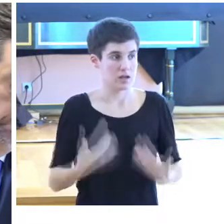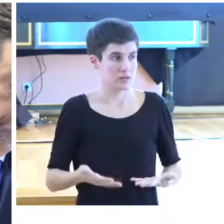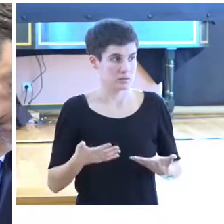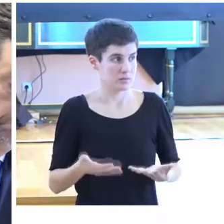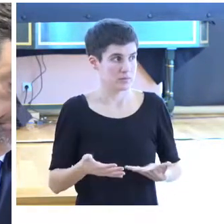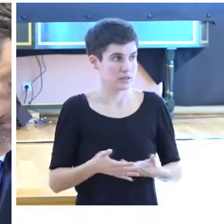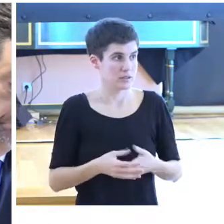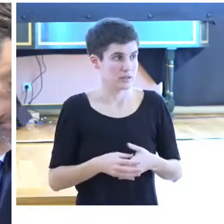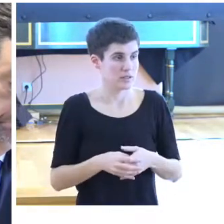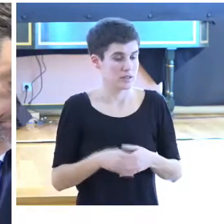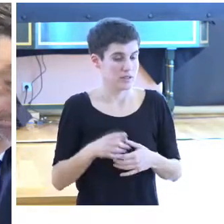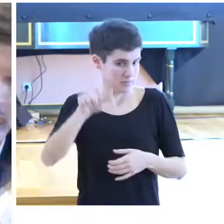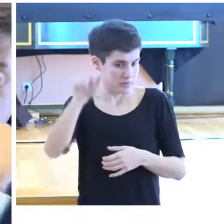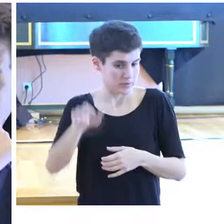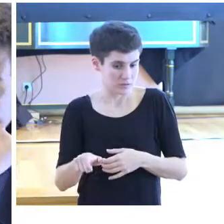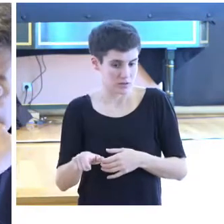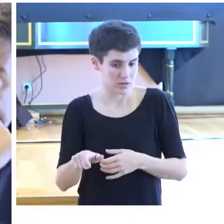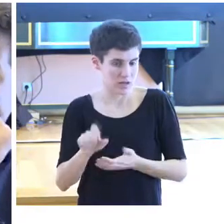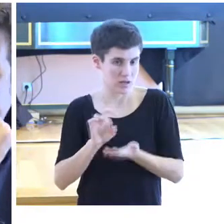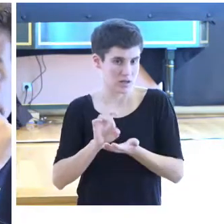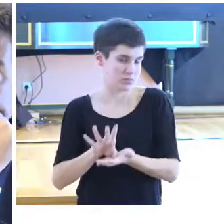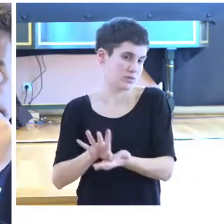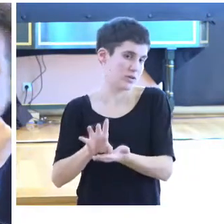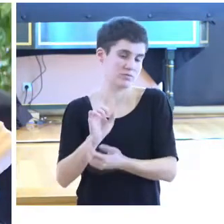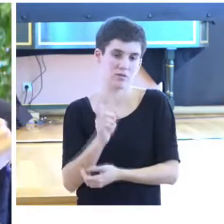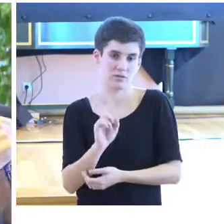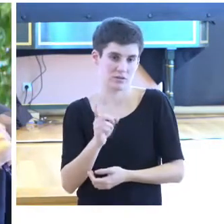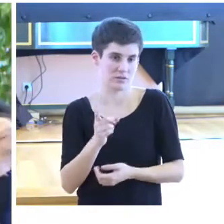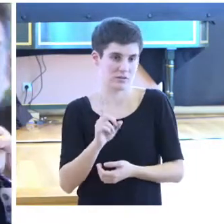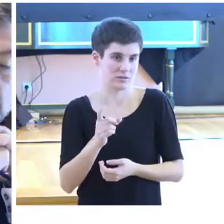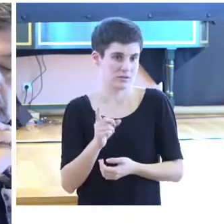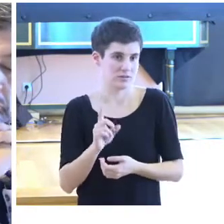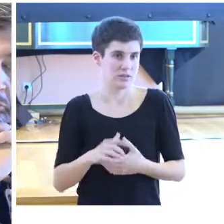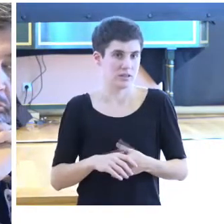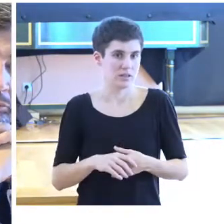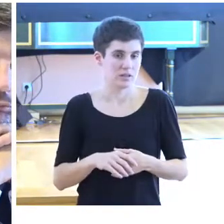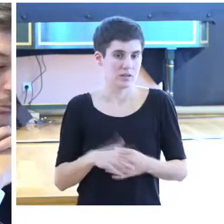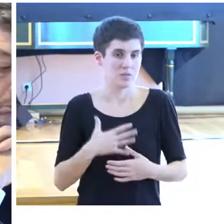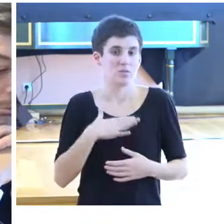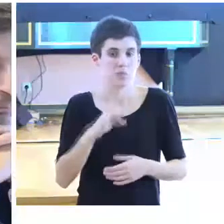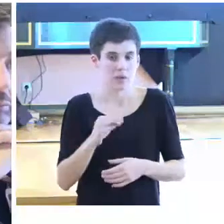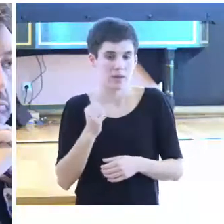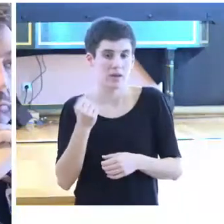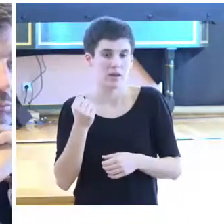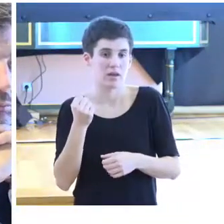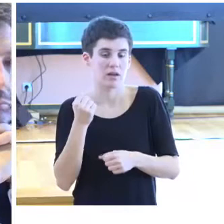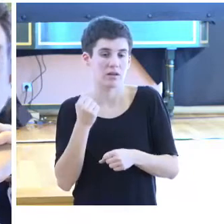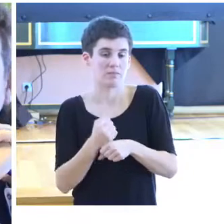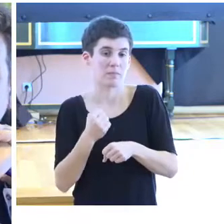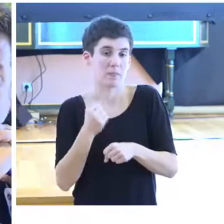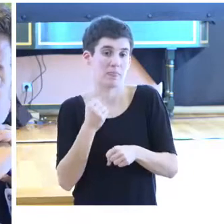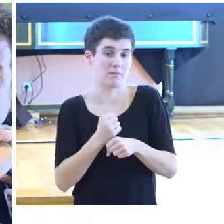Actualmente, esta persona no ha sido expulsada del cuerpo, puede llevar a cabo las actividades de